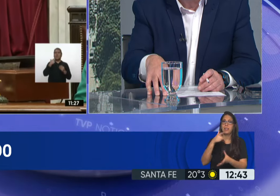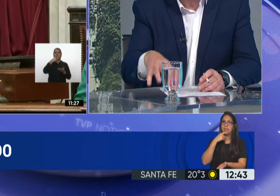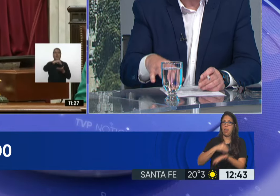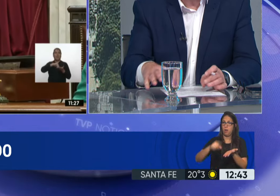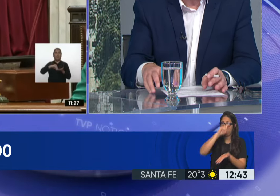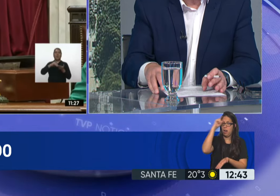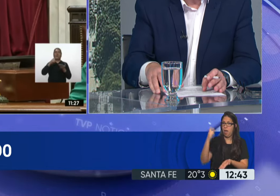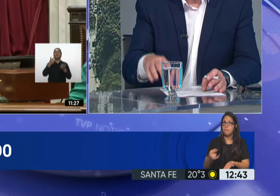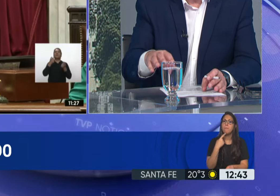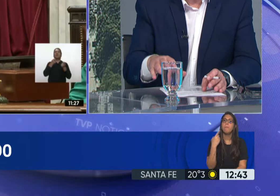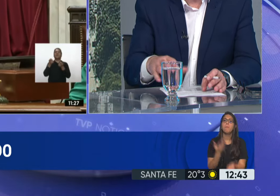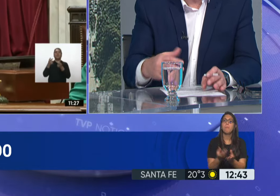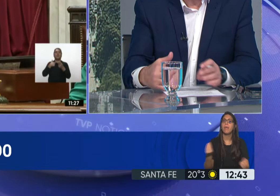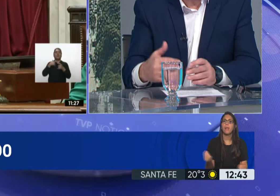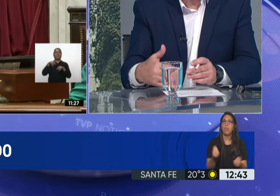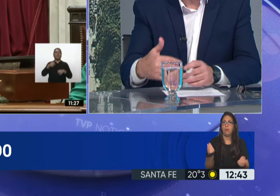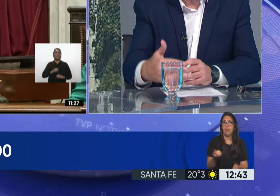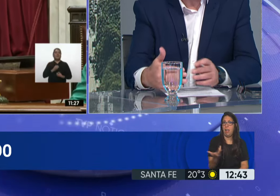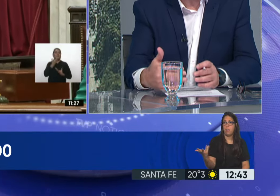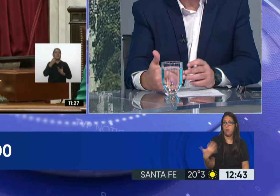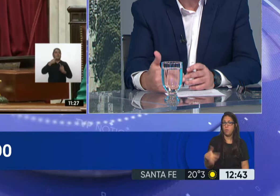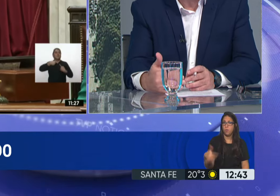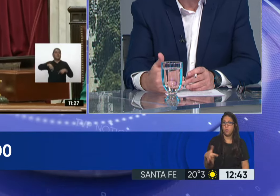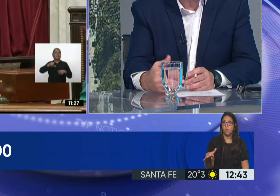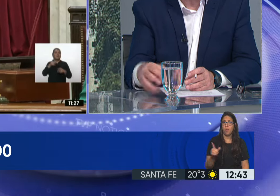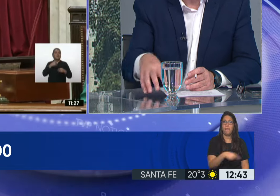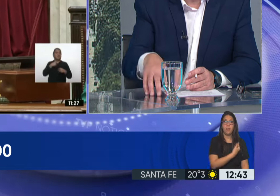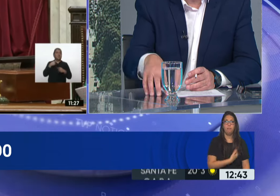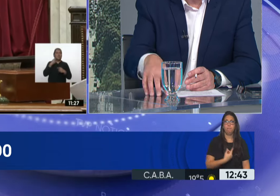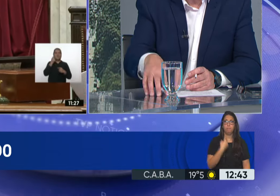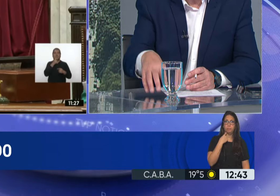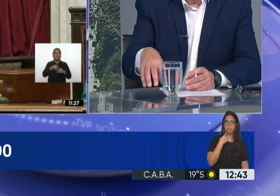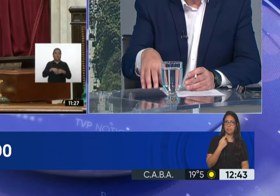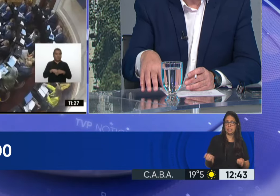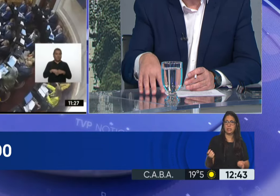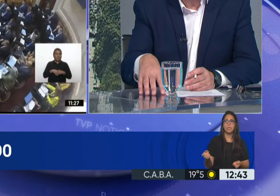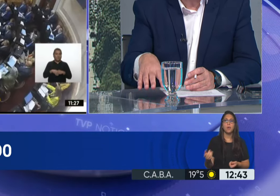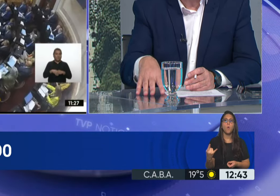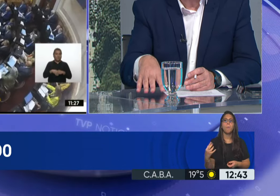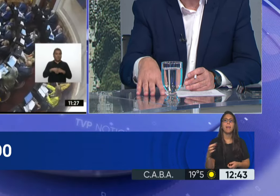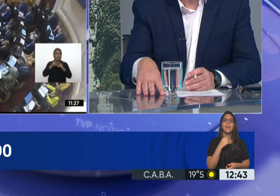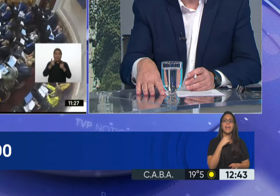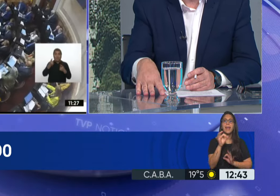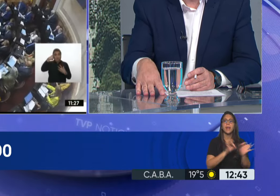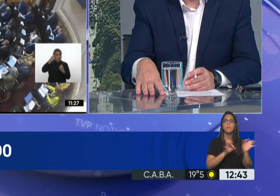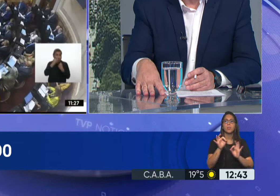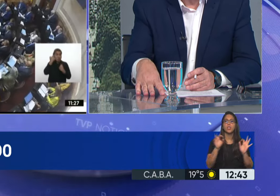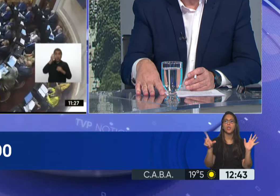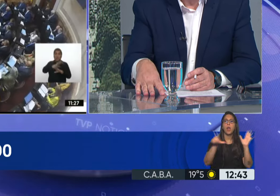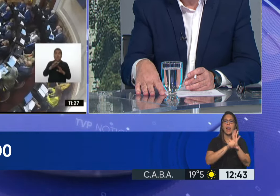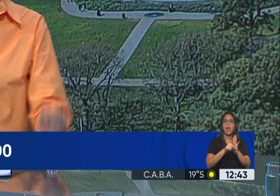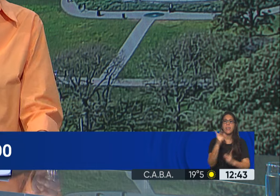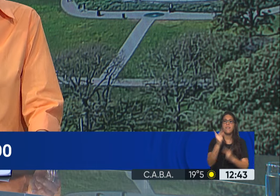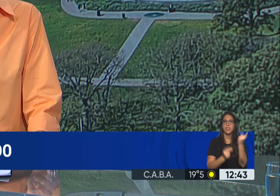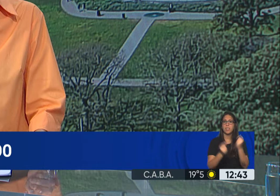nacionales, un número importante que condiciona también al oficialismo. Quiere tratar el proyecto de ley de financiamiento universitario. Te